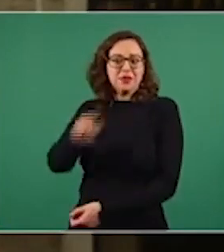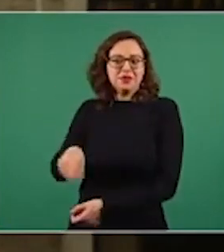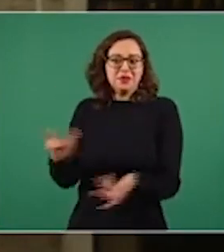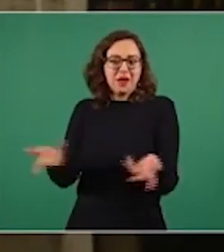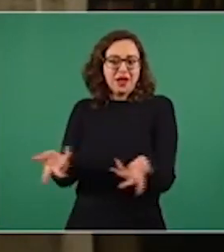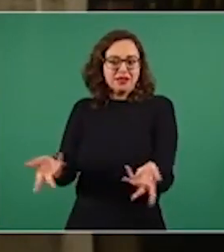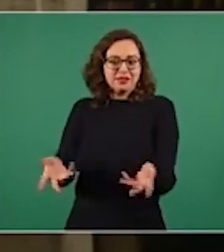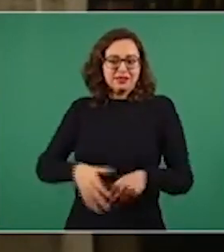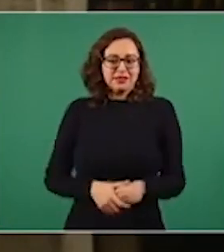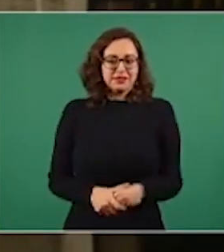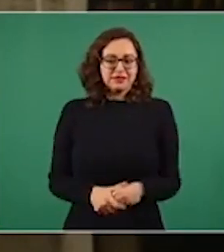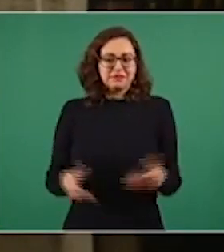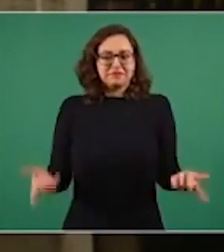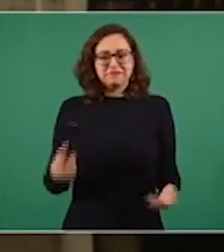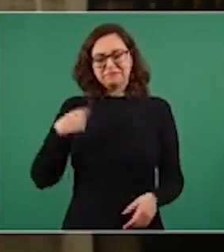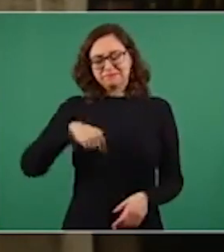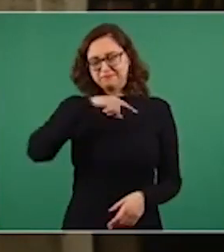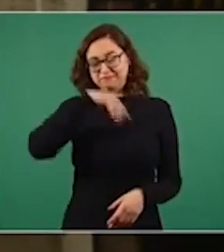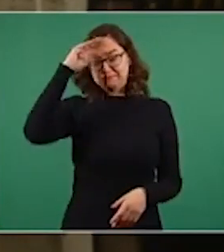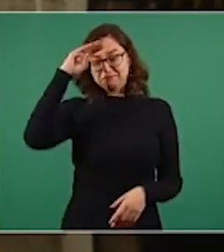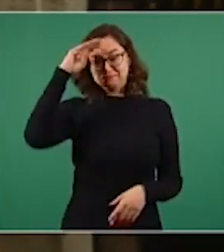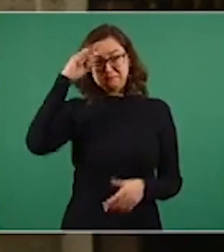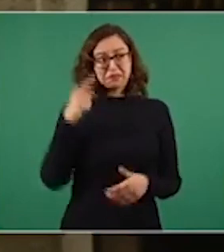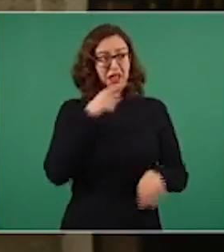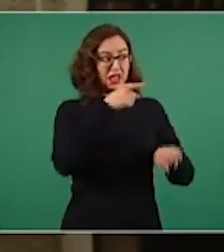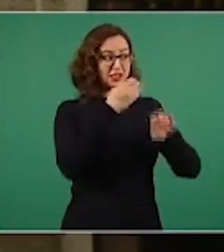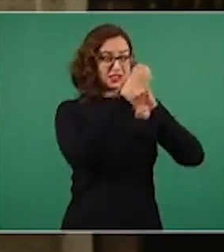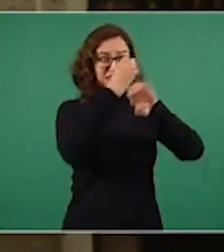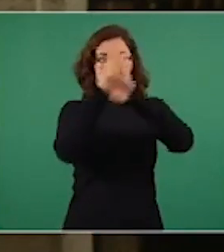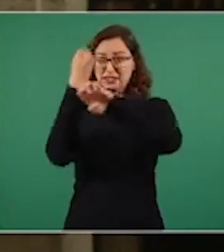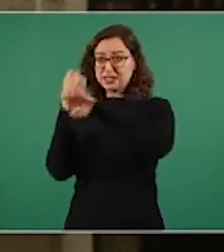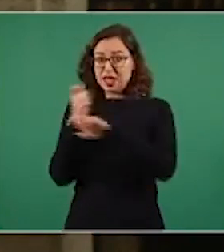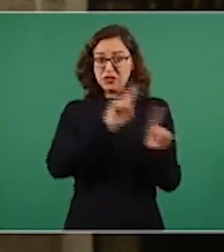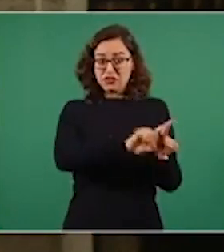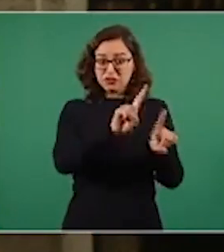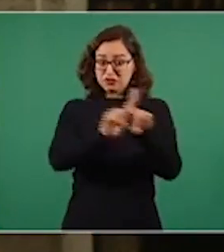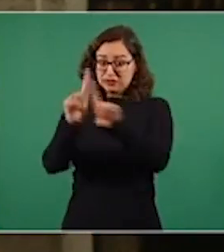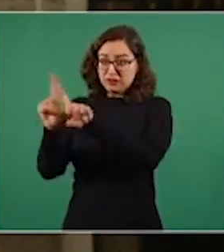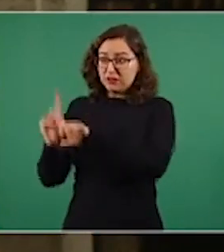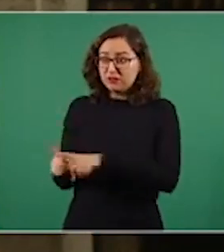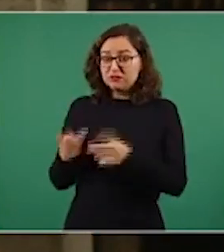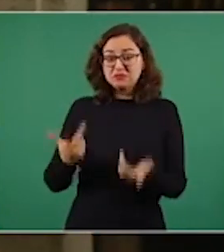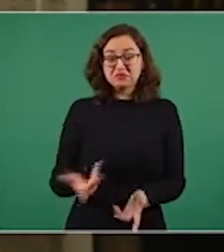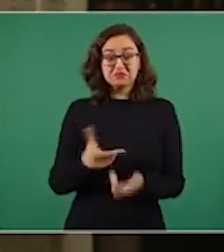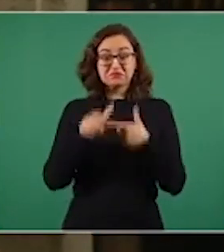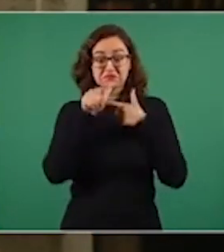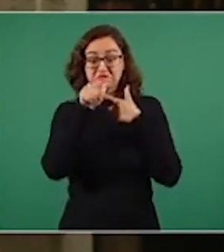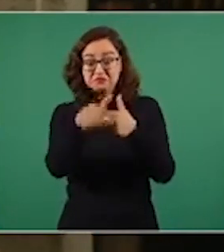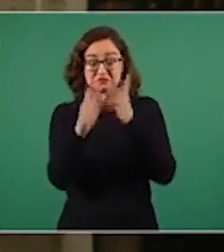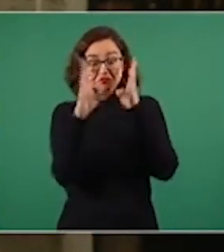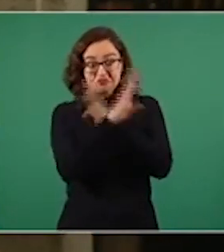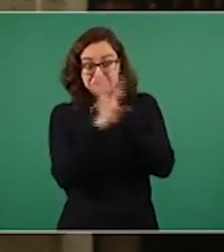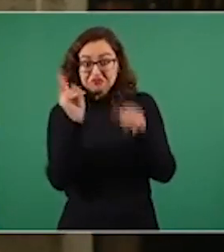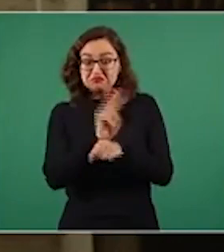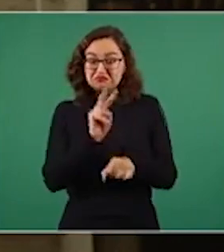y por lo tanto tampoco tenemos esperanza de que en los estados estas prácticas que se generalizan que nos ponen a todos en riesgo sean reguladas, sean